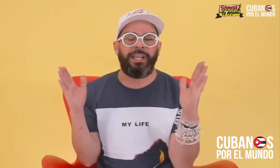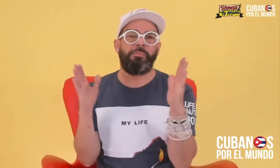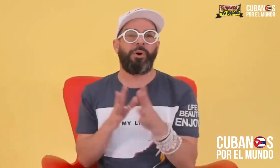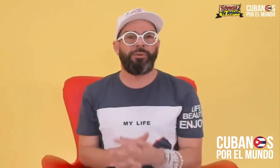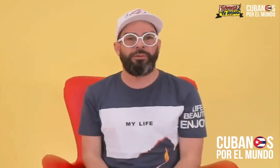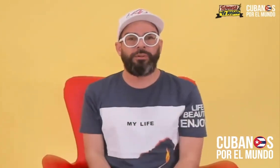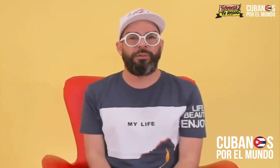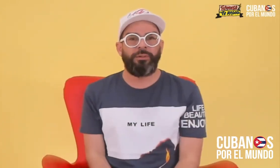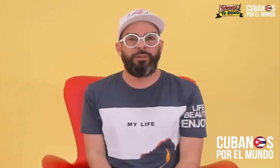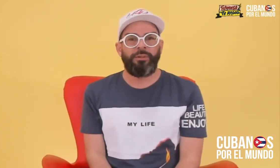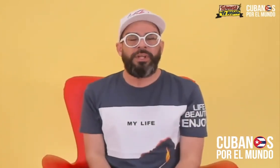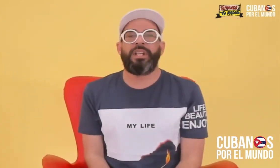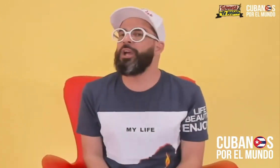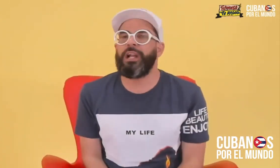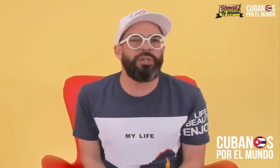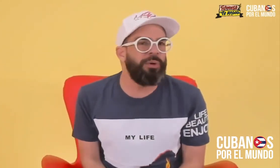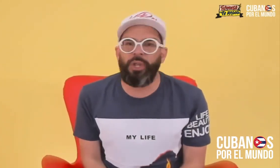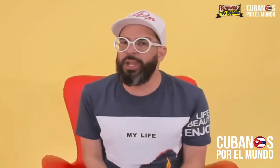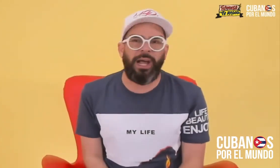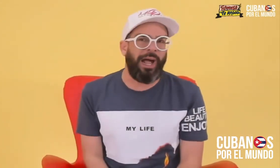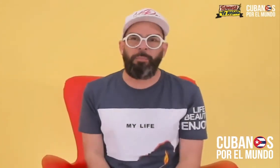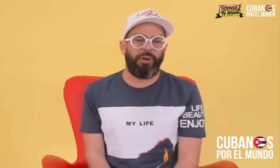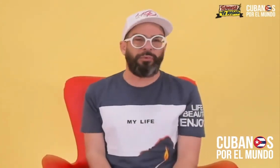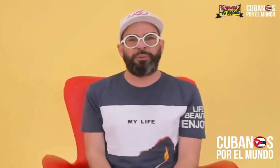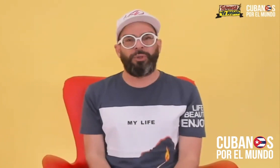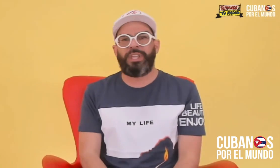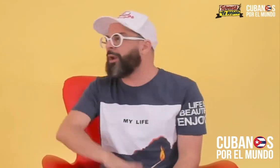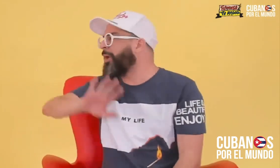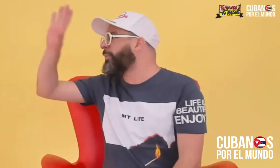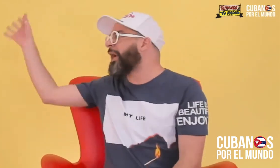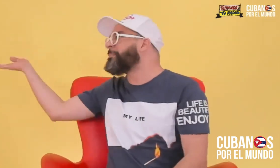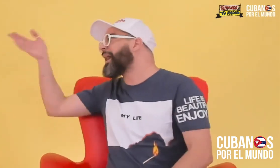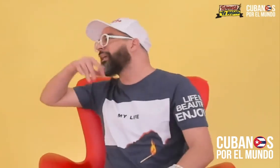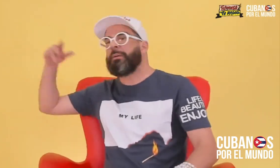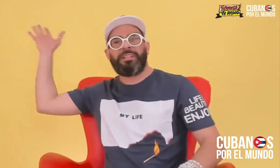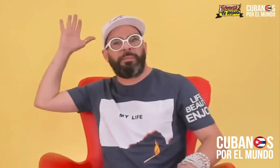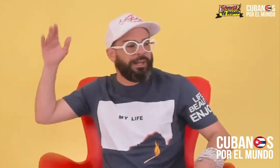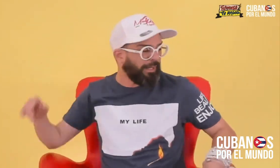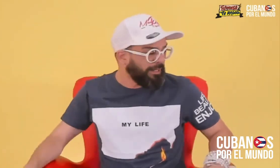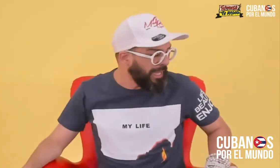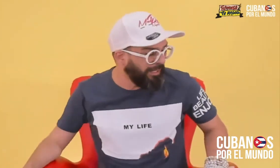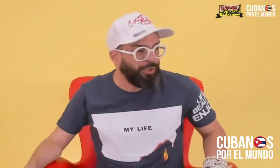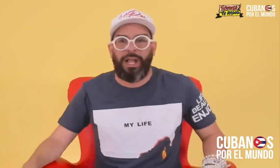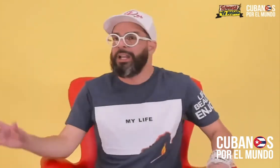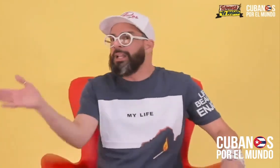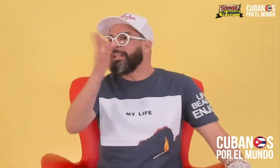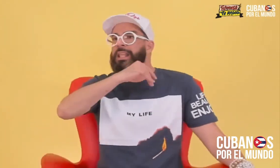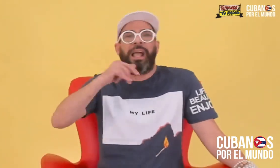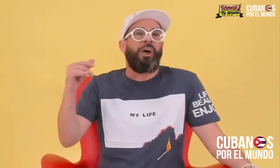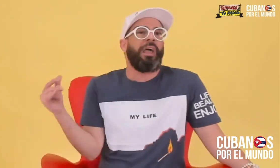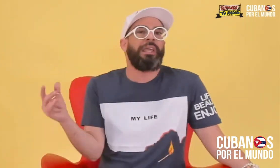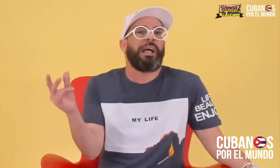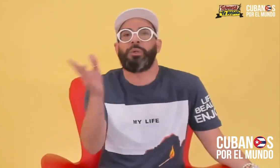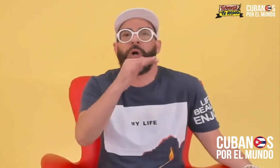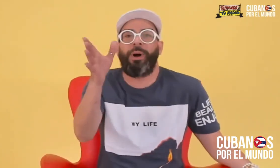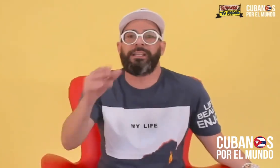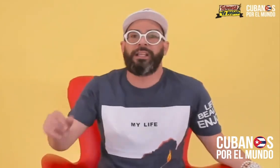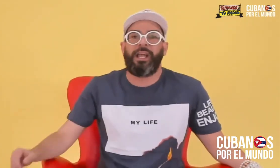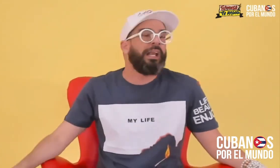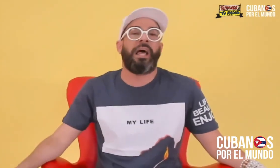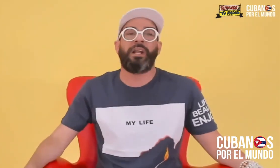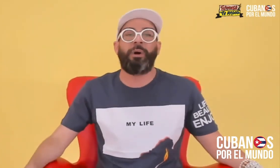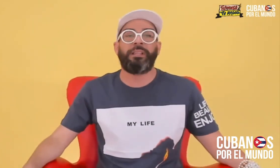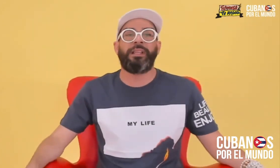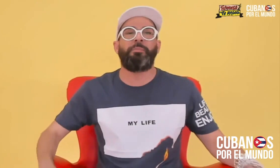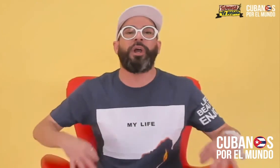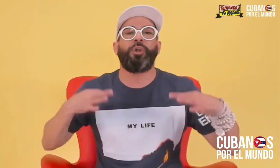igualitarismo. Señora, que son unos descarados profundos. Ya no me lo pongas más, quítame esa mierda, Sandy. Total, diga lo que diga, tú no lo vas a